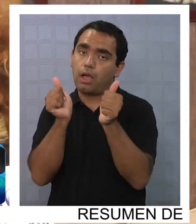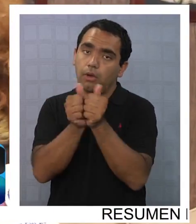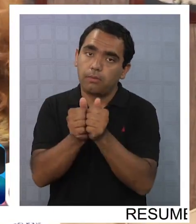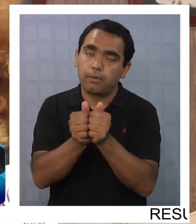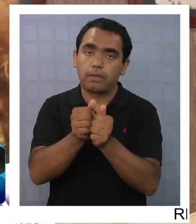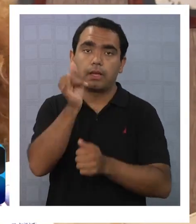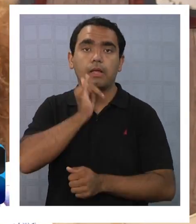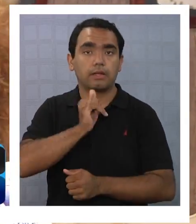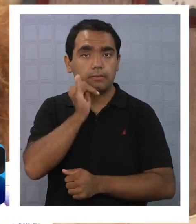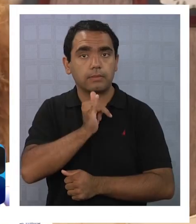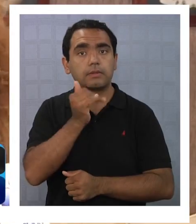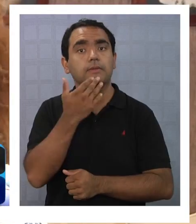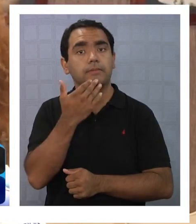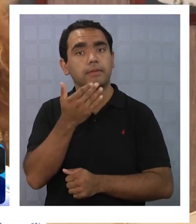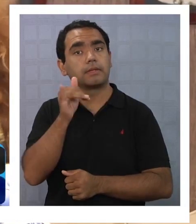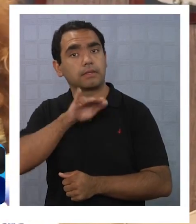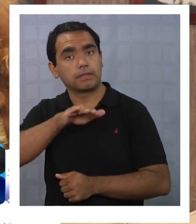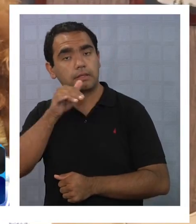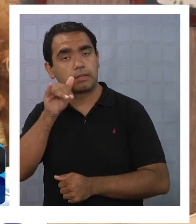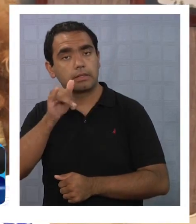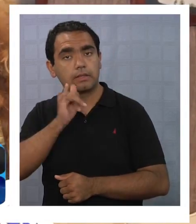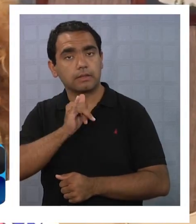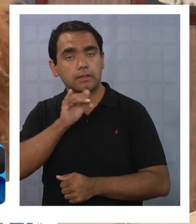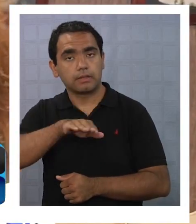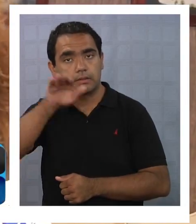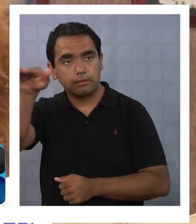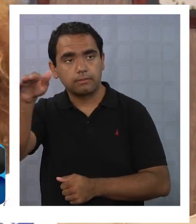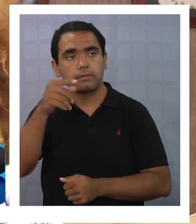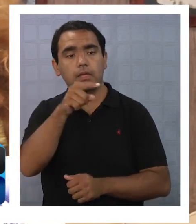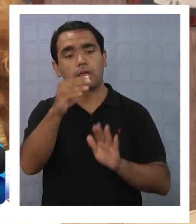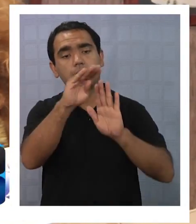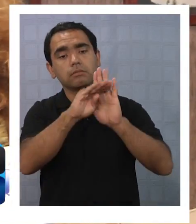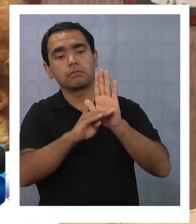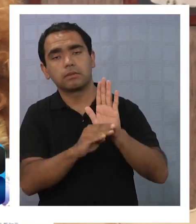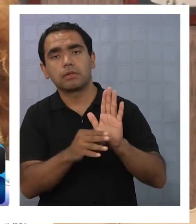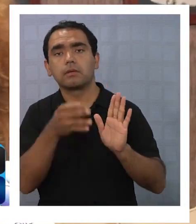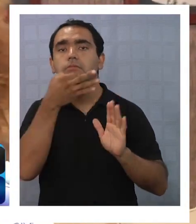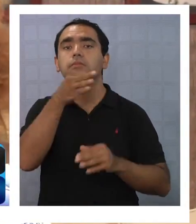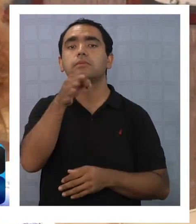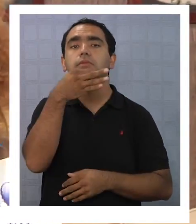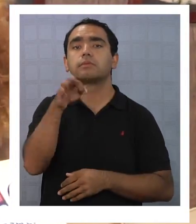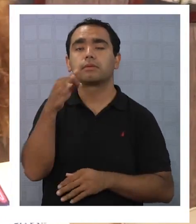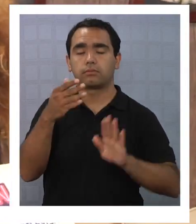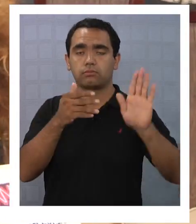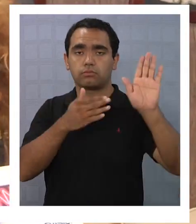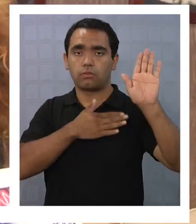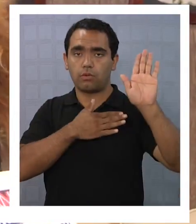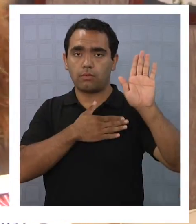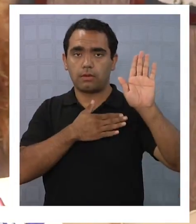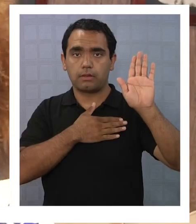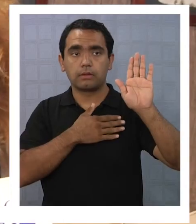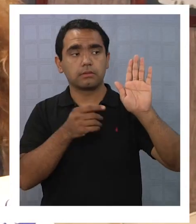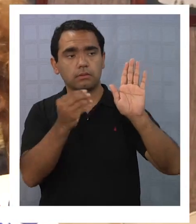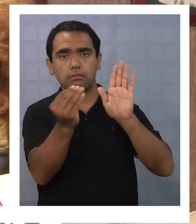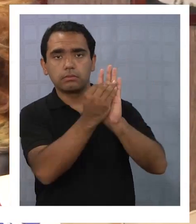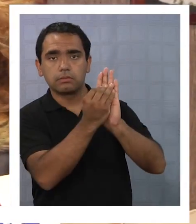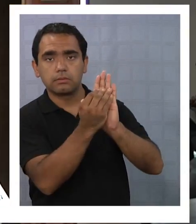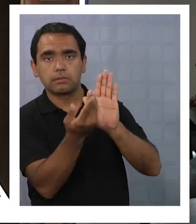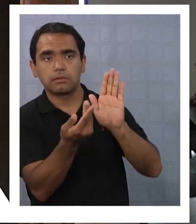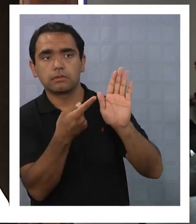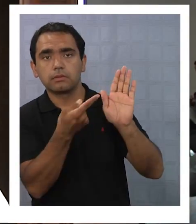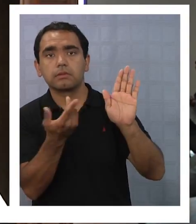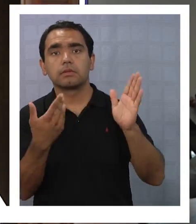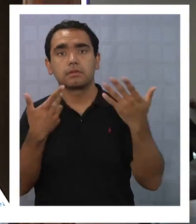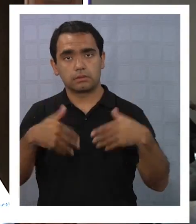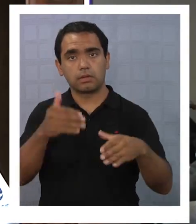Iquique esta estaba dentro de su discurso de promesas para cuando ella estuviera si es que era elegida a Presidenta de la República